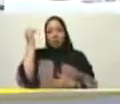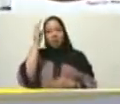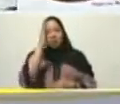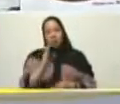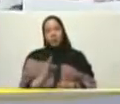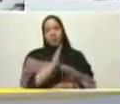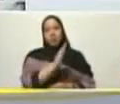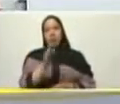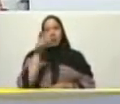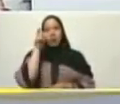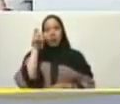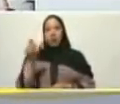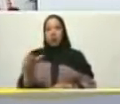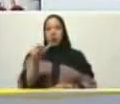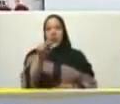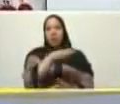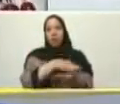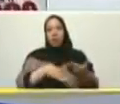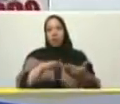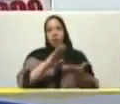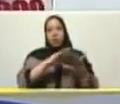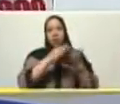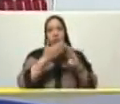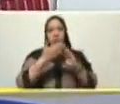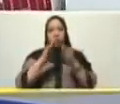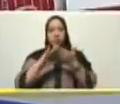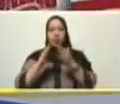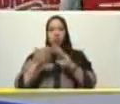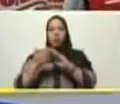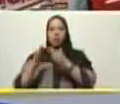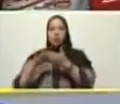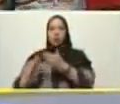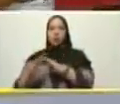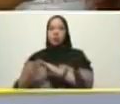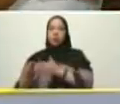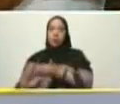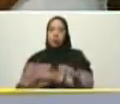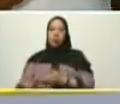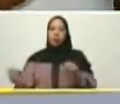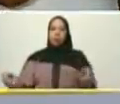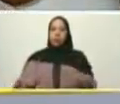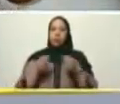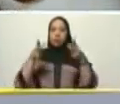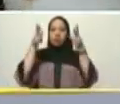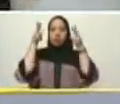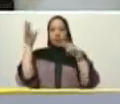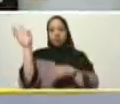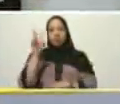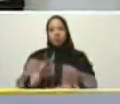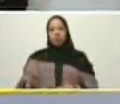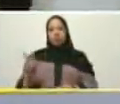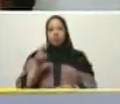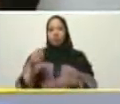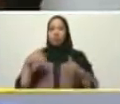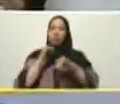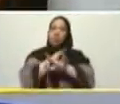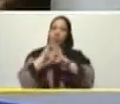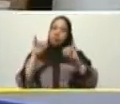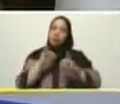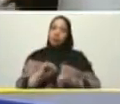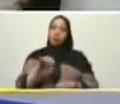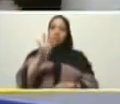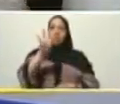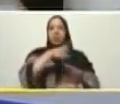complejo bicentenario urbanismo batalla y victoria de Bomboná felicidades cuatro